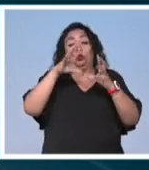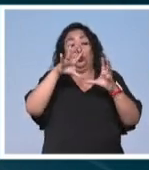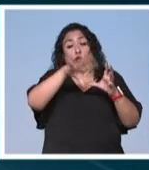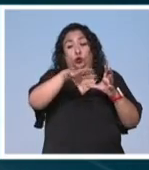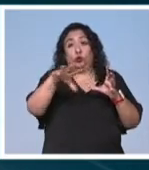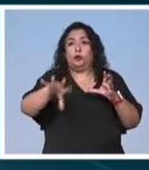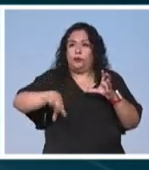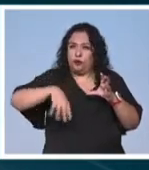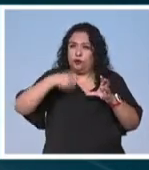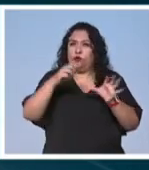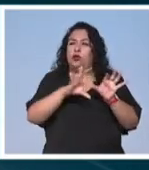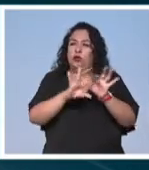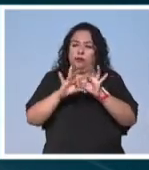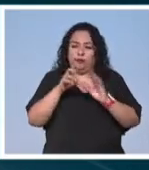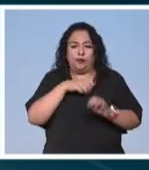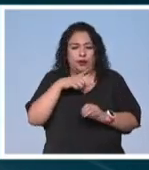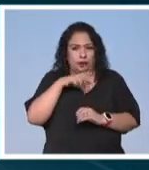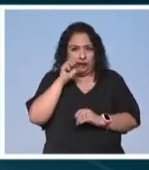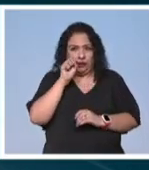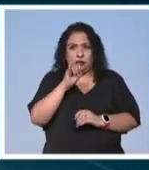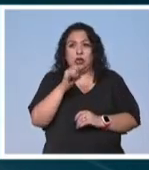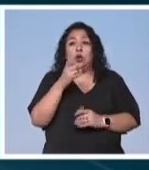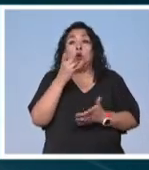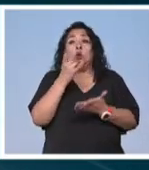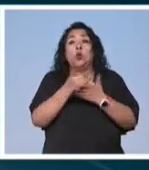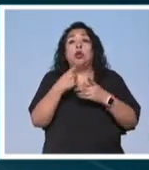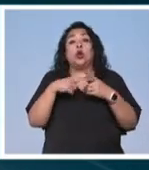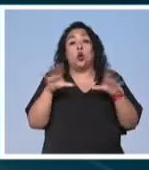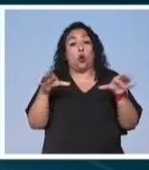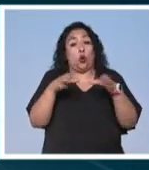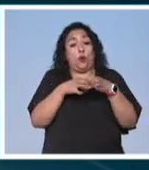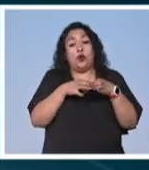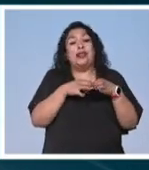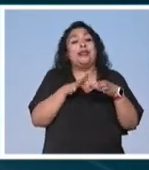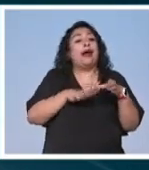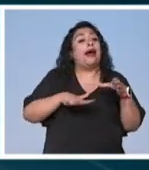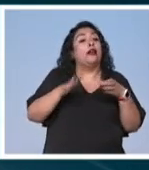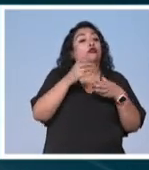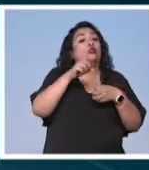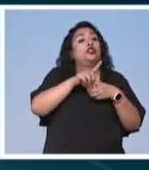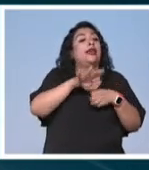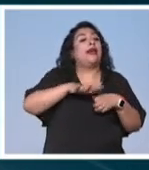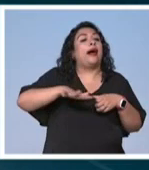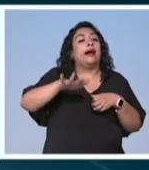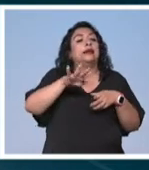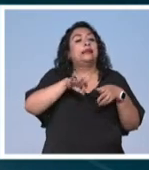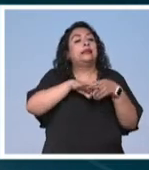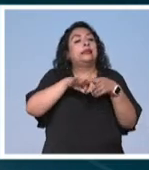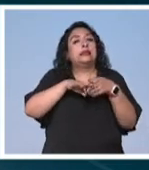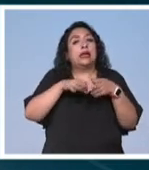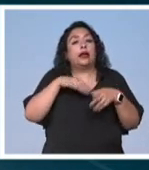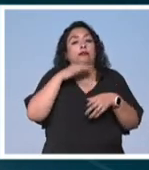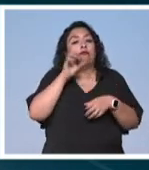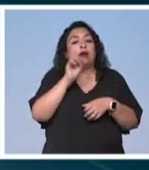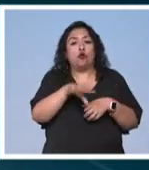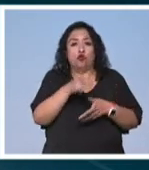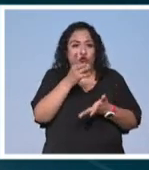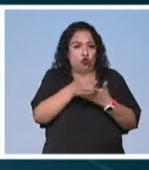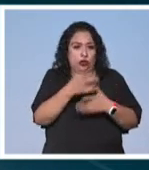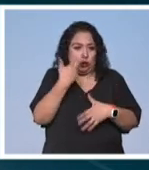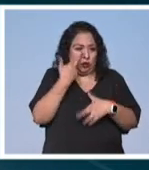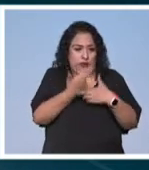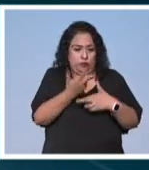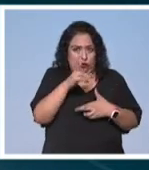sumando esfuerzos ya también escuchamos no solo es una cuestión de la comunidad cercana de la sociedad que está vertiendo ahí sus desechos